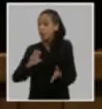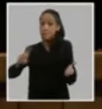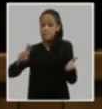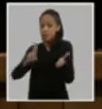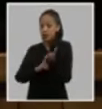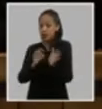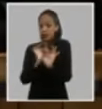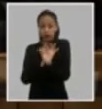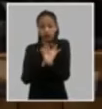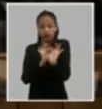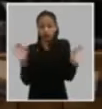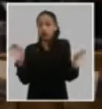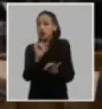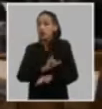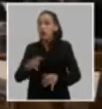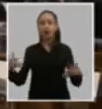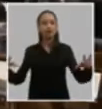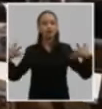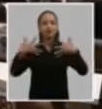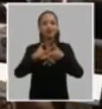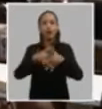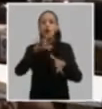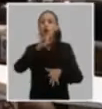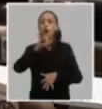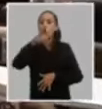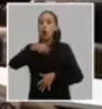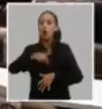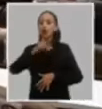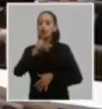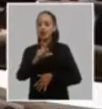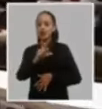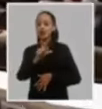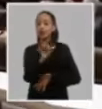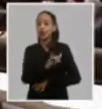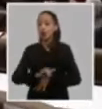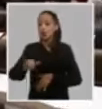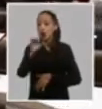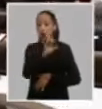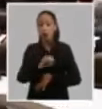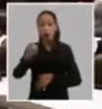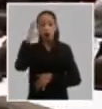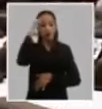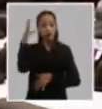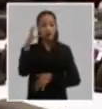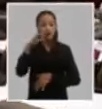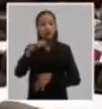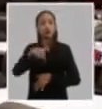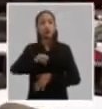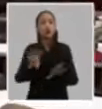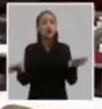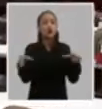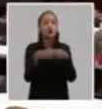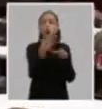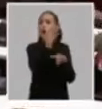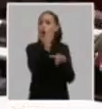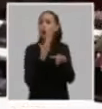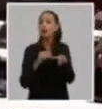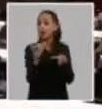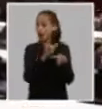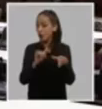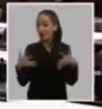estrecho vínculo con la UJC las organizaciones y movimientos juveniles